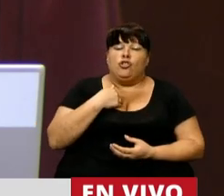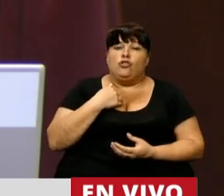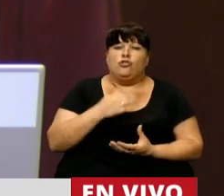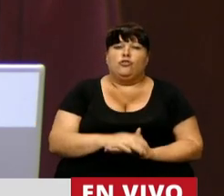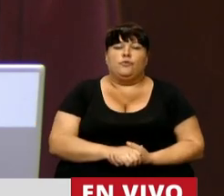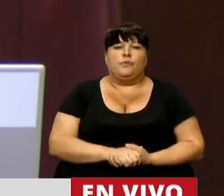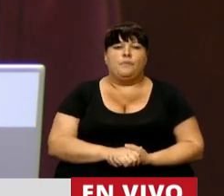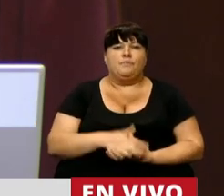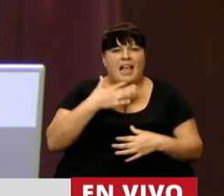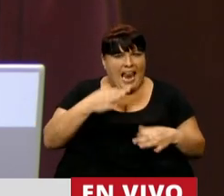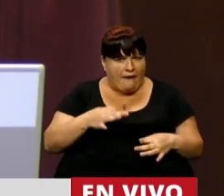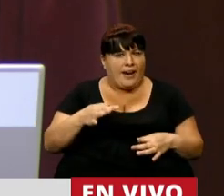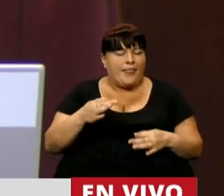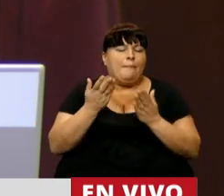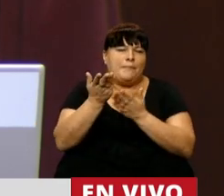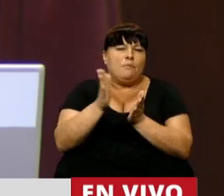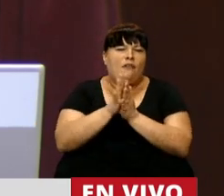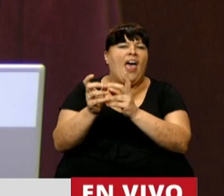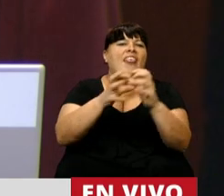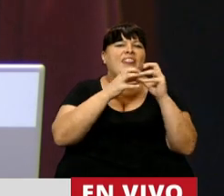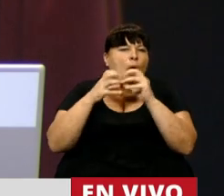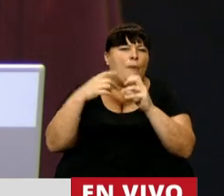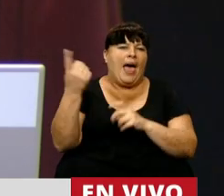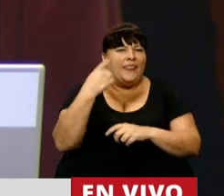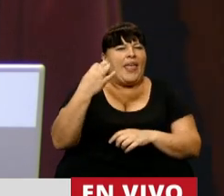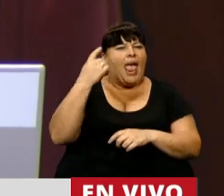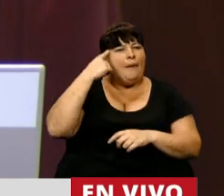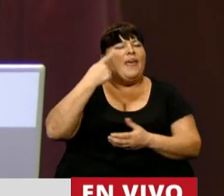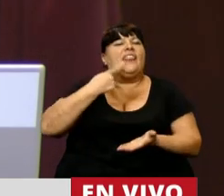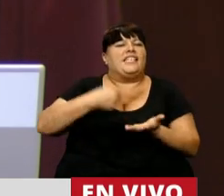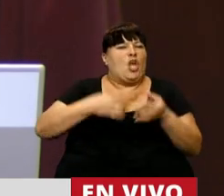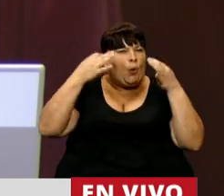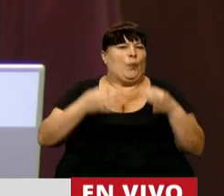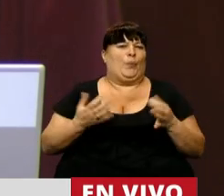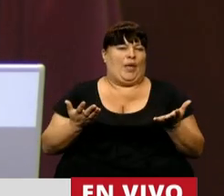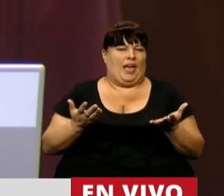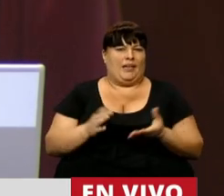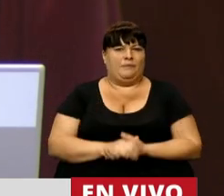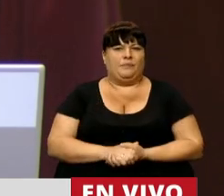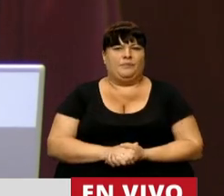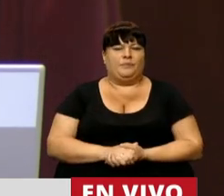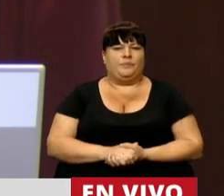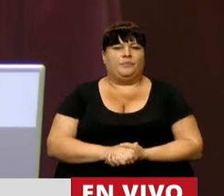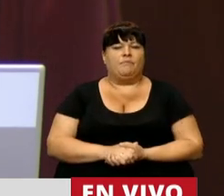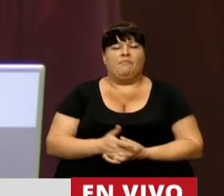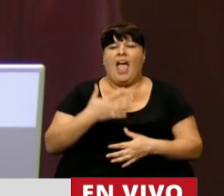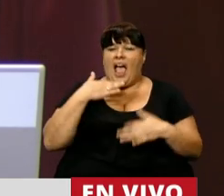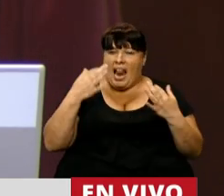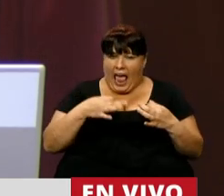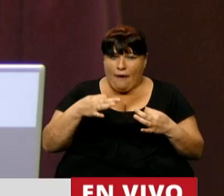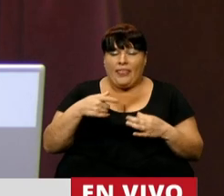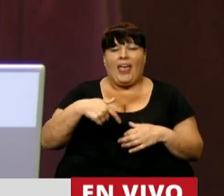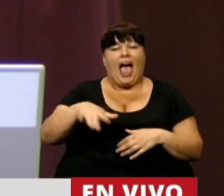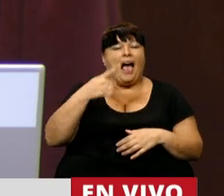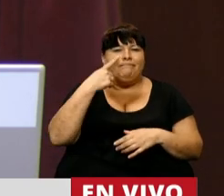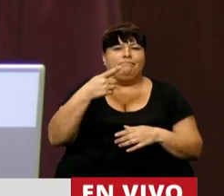Yo la verdad que apelo a que el debate nos lleve a tomar estas decisiones, que la verdad con las